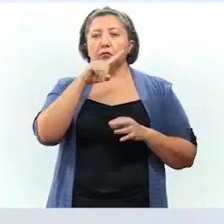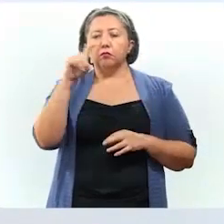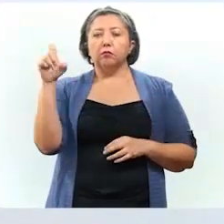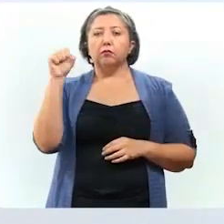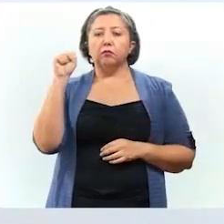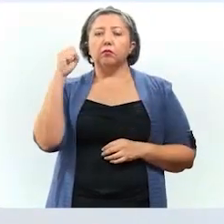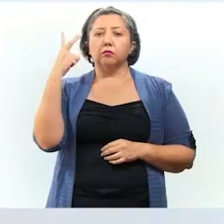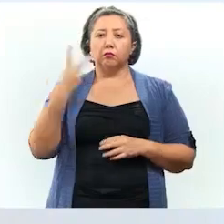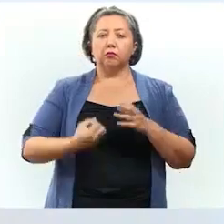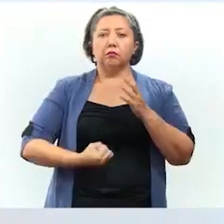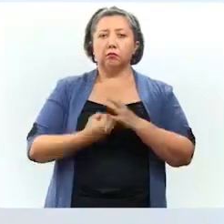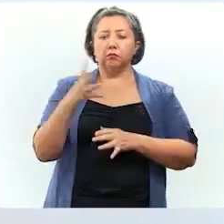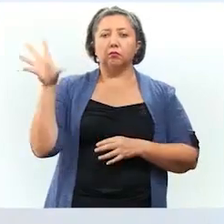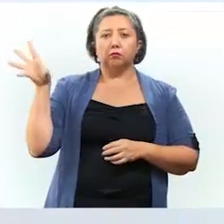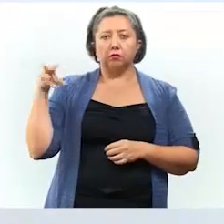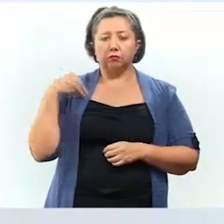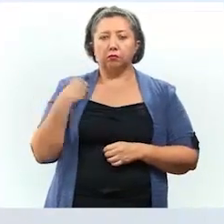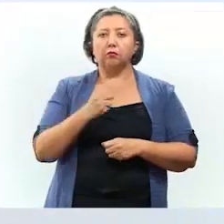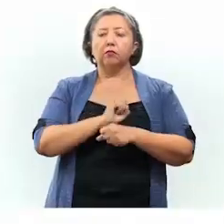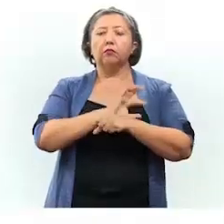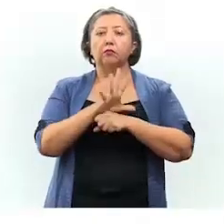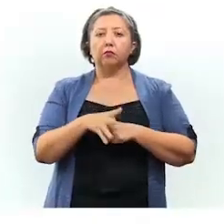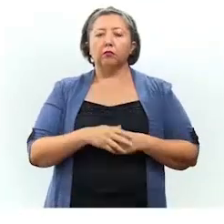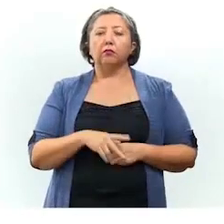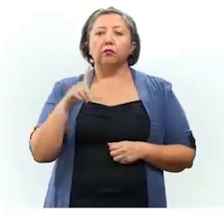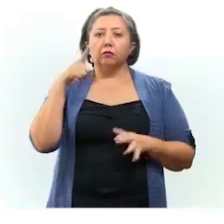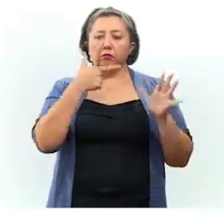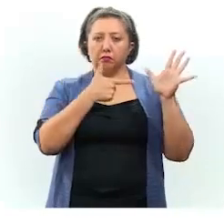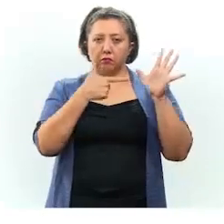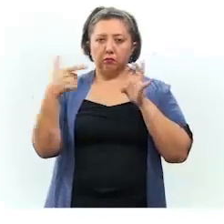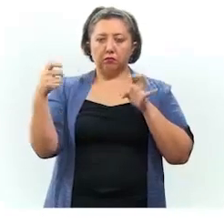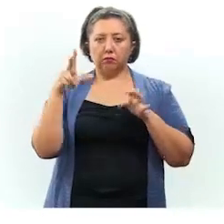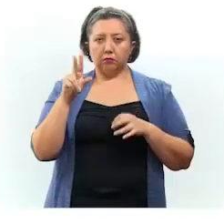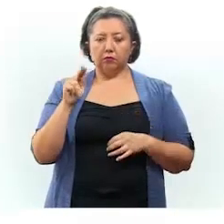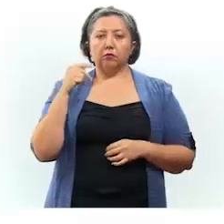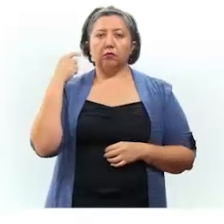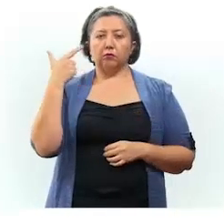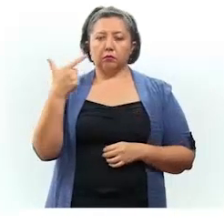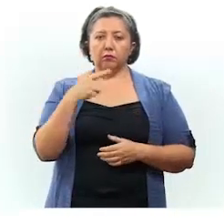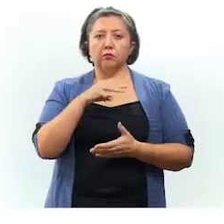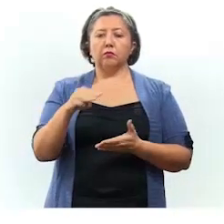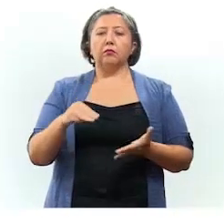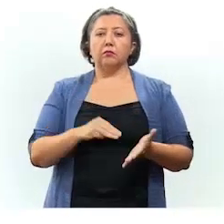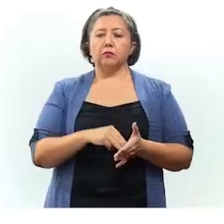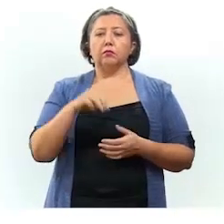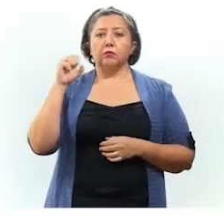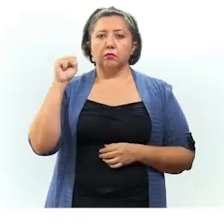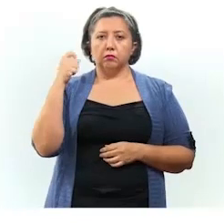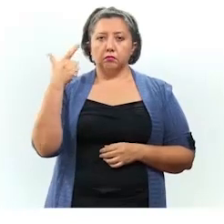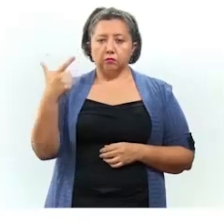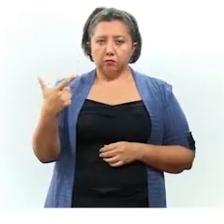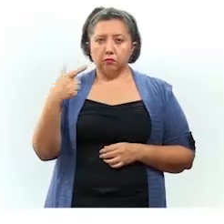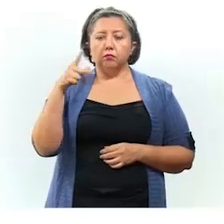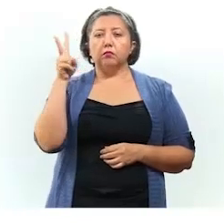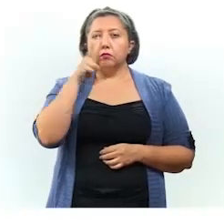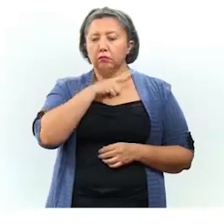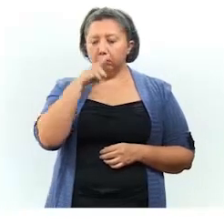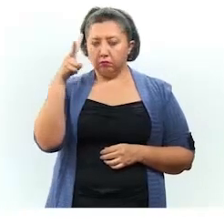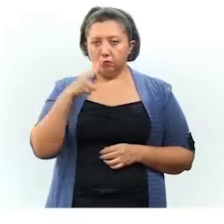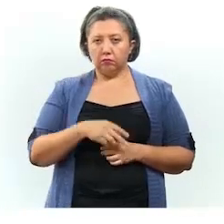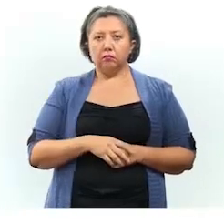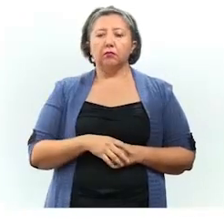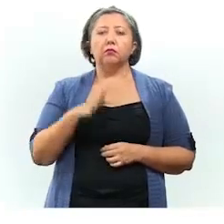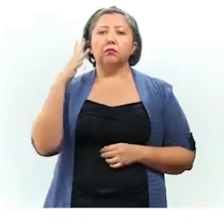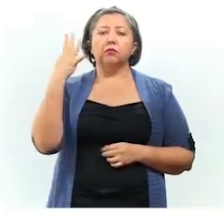sesenta y dos nuevos contagios de coronavirus, setecientos ochenta y siete en Mérida, sesenta y siete en Valladolid,